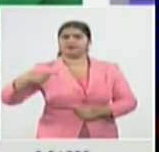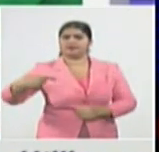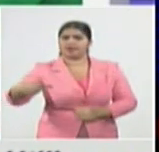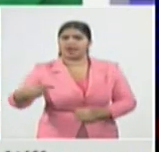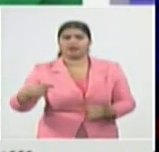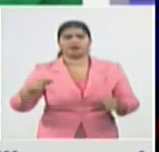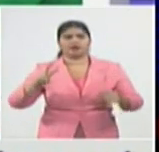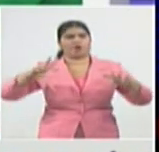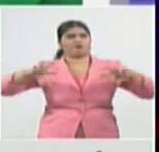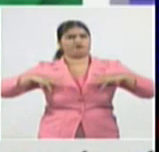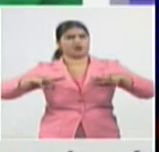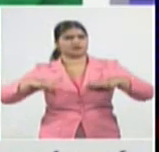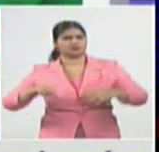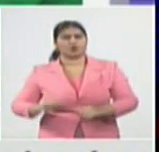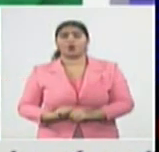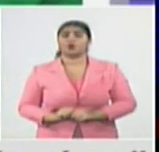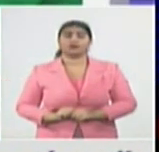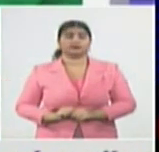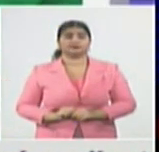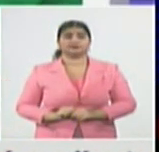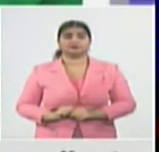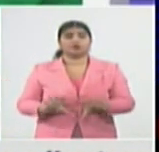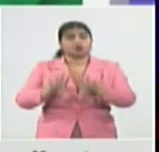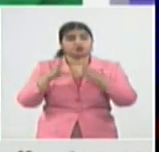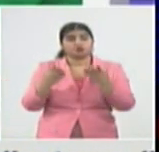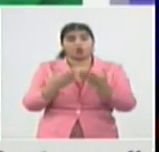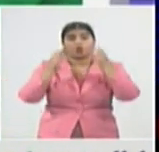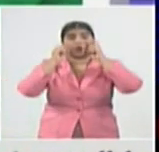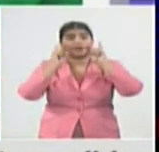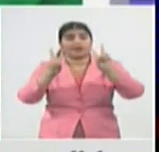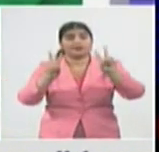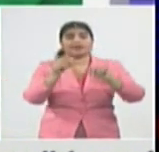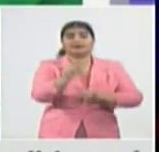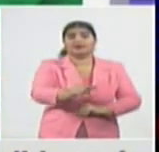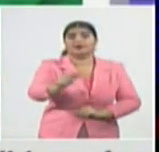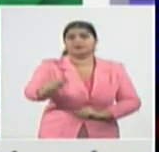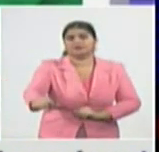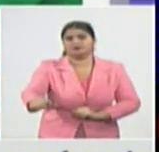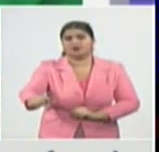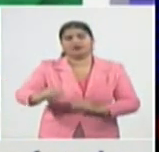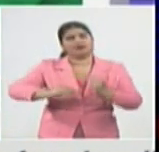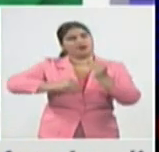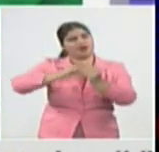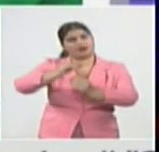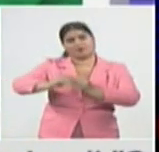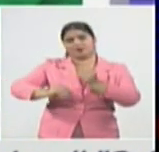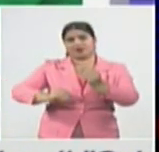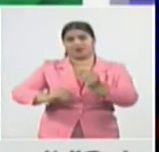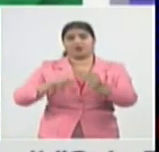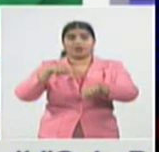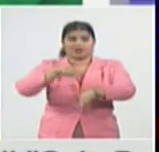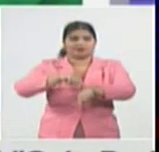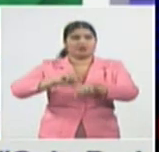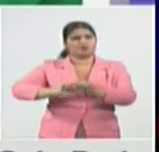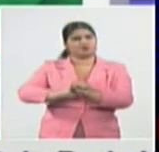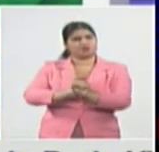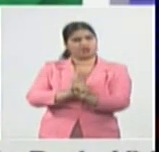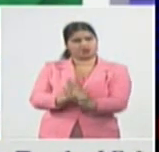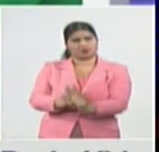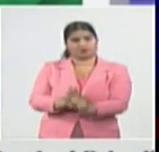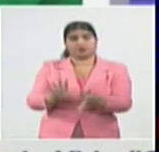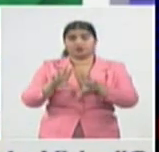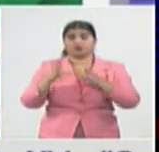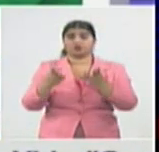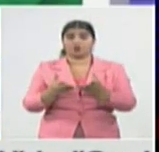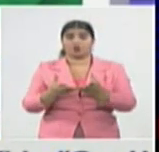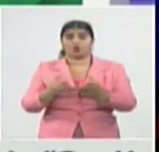asociado a la manera en que debe ir afrontando la situación actual todas estas situaciones por lo que ha concebido ha